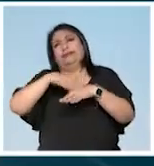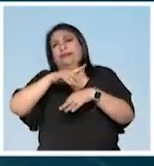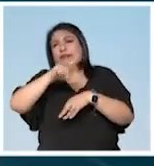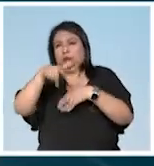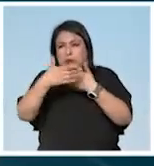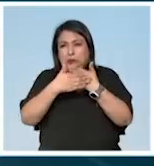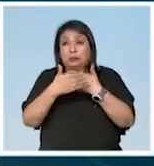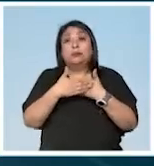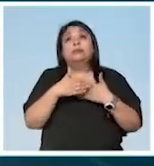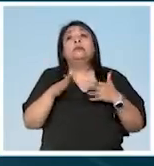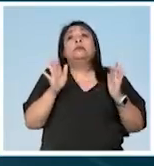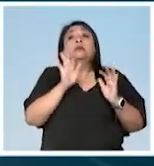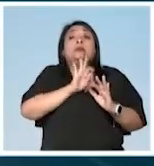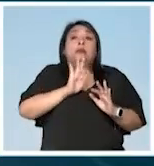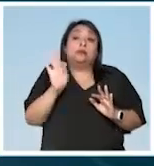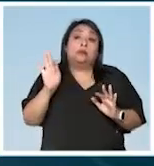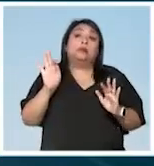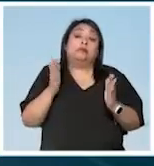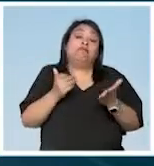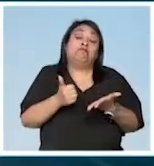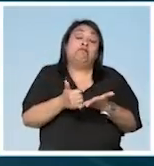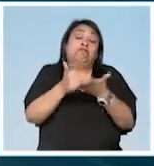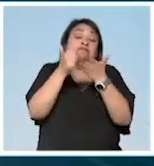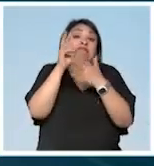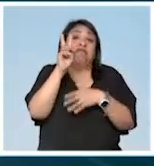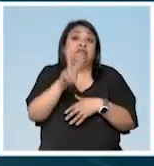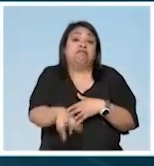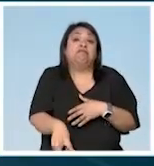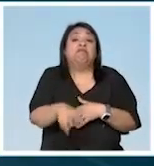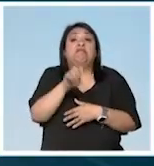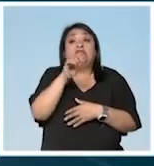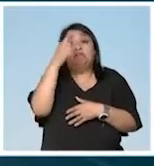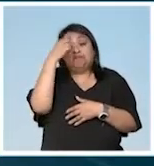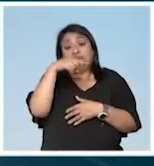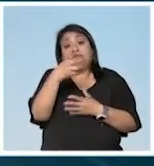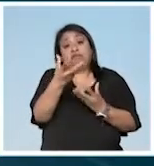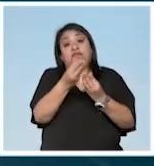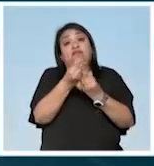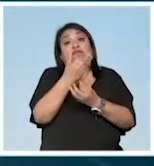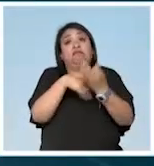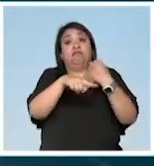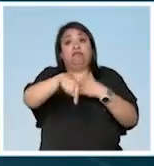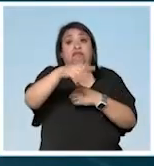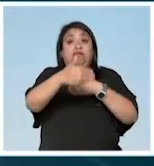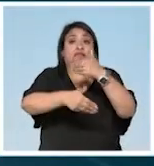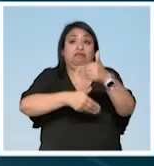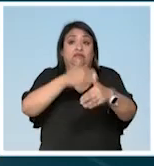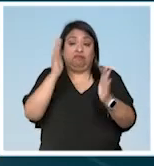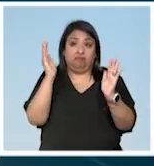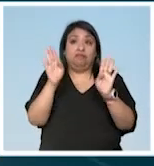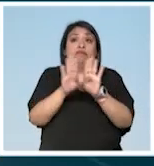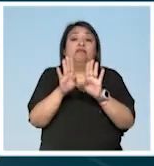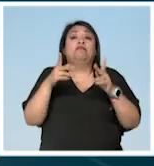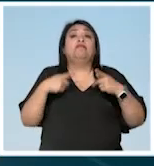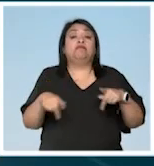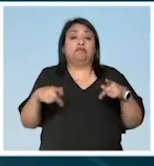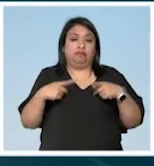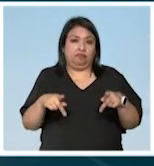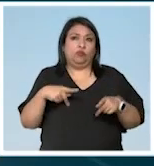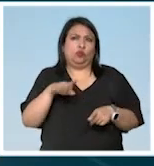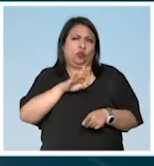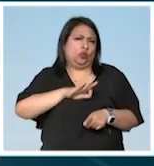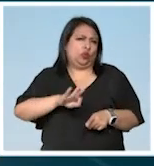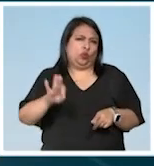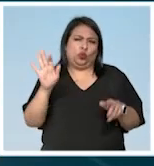que viene, podrán llegar a ser una gran herramienta para acompañar a todos estos procesos. De cómo la gente puede